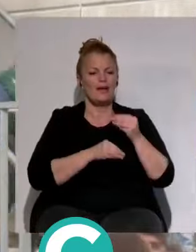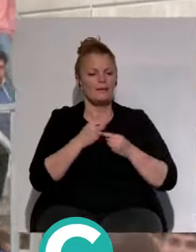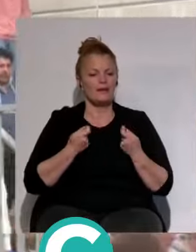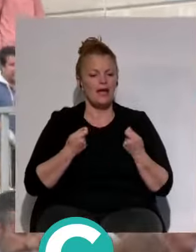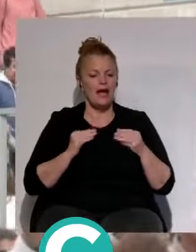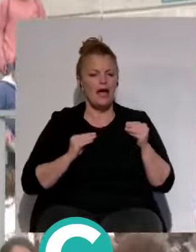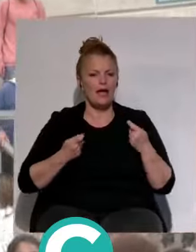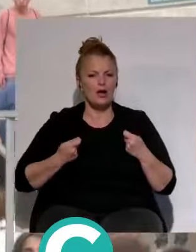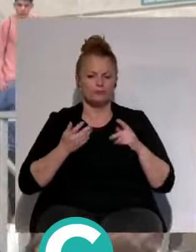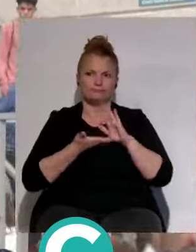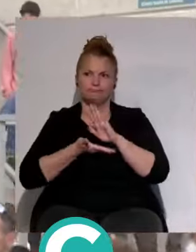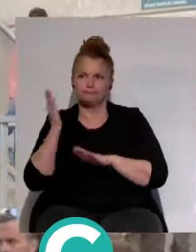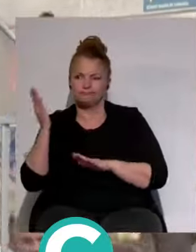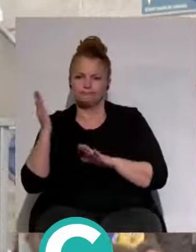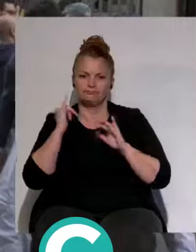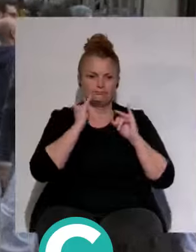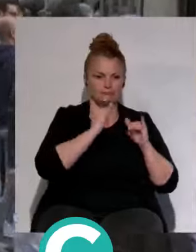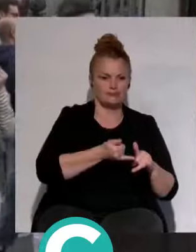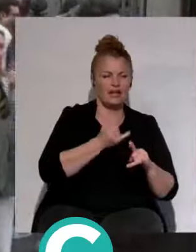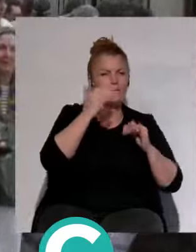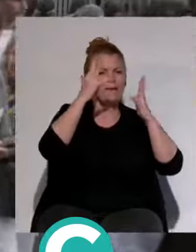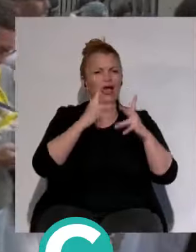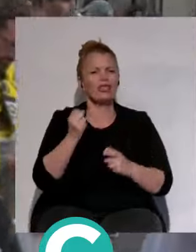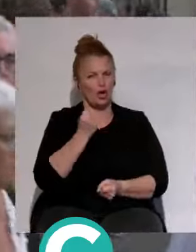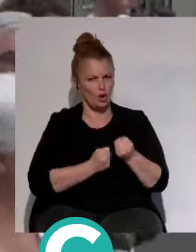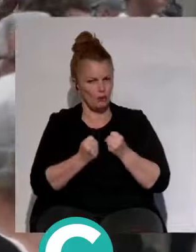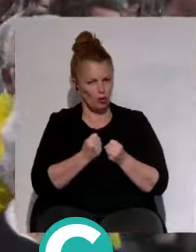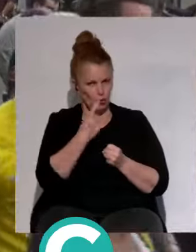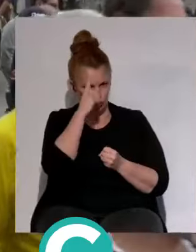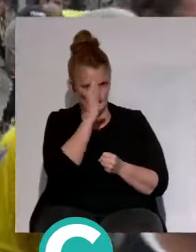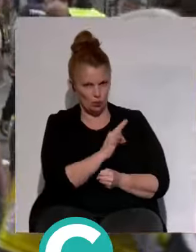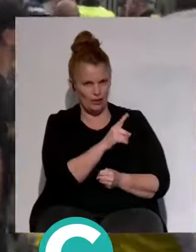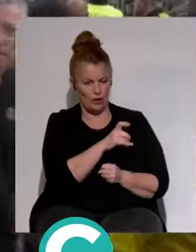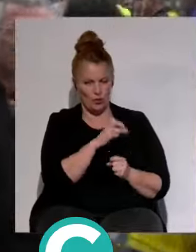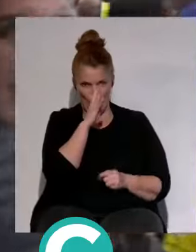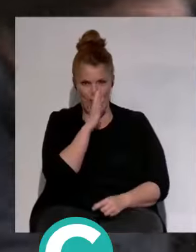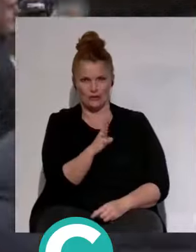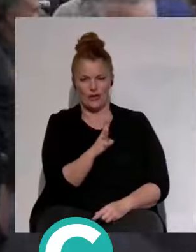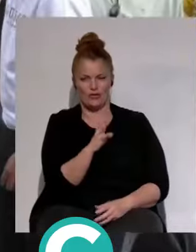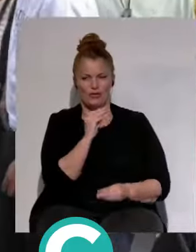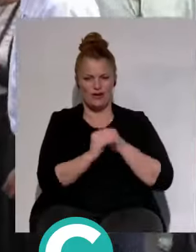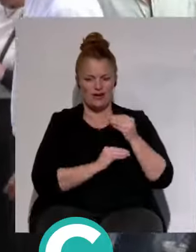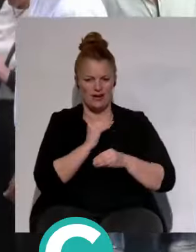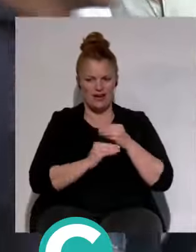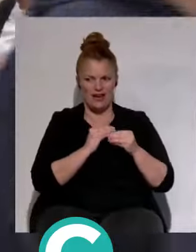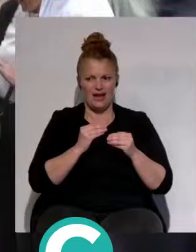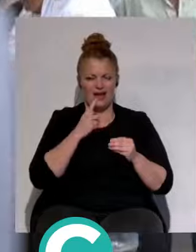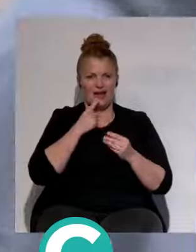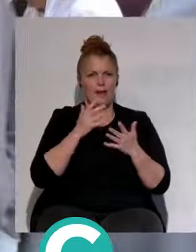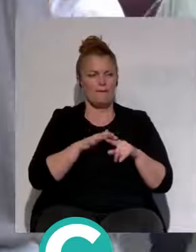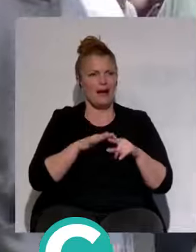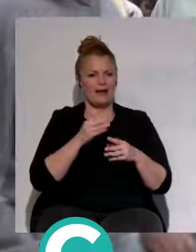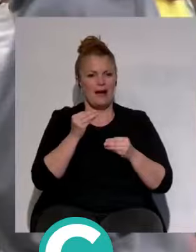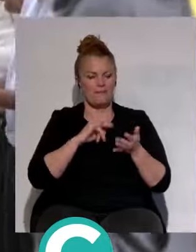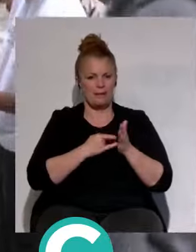Los que han entrado, los que han salido, el balance que ha habido económico. ¿Tú crees que es propio en estos cuatro años que se ha confeccionado una plantilla para consolidarse